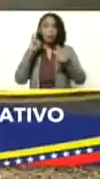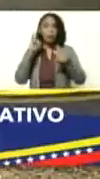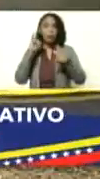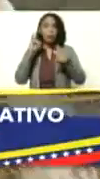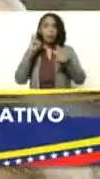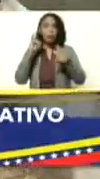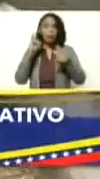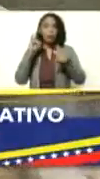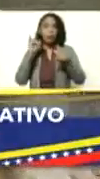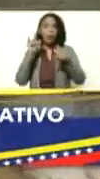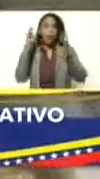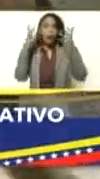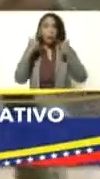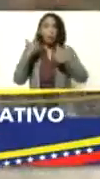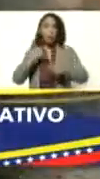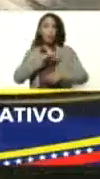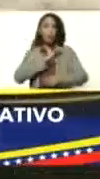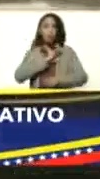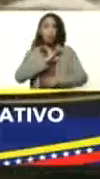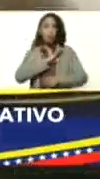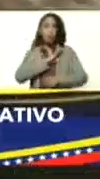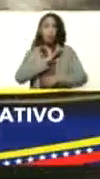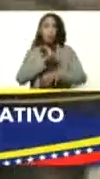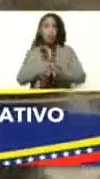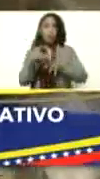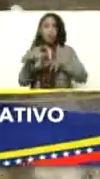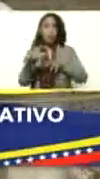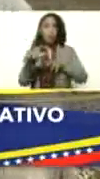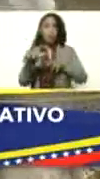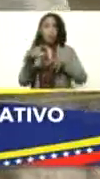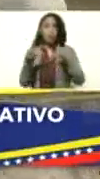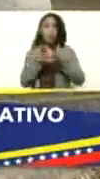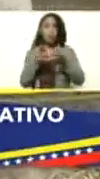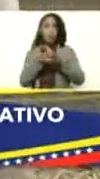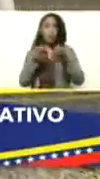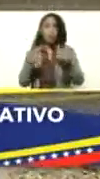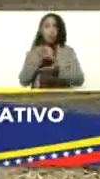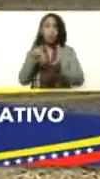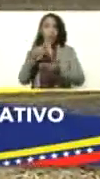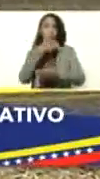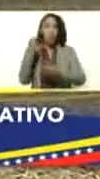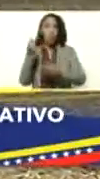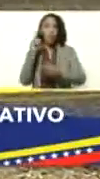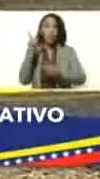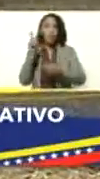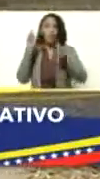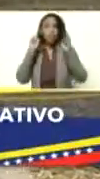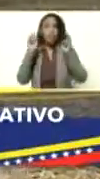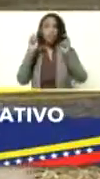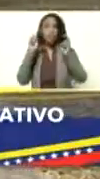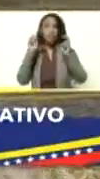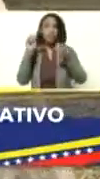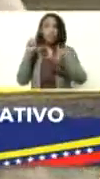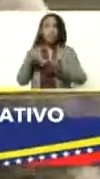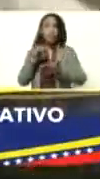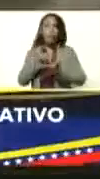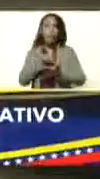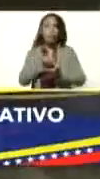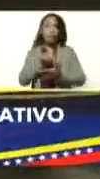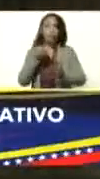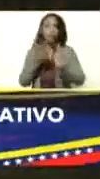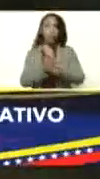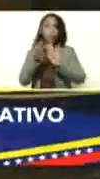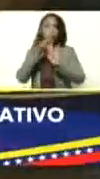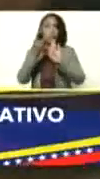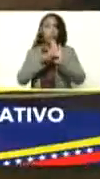cantidad de animales de nosotros en la mayoría de los rebaños nacionales mejorando las condiciones de esas cabras y sobre todo su nivel